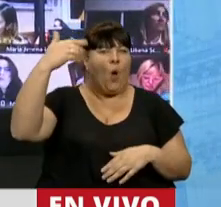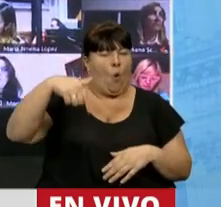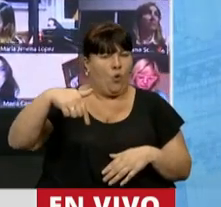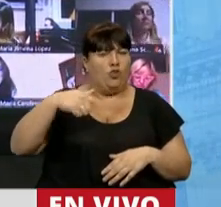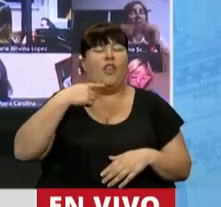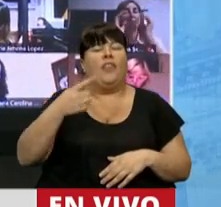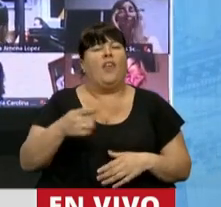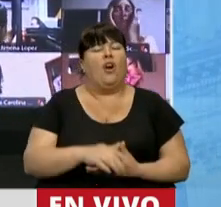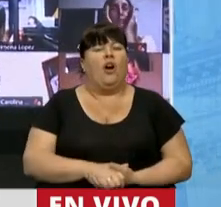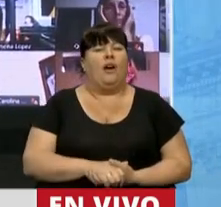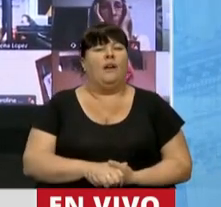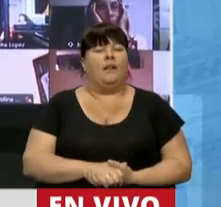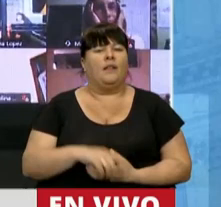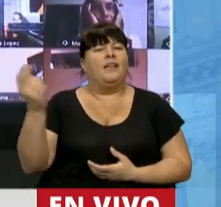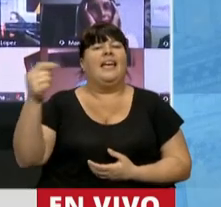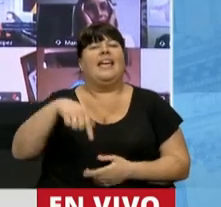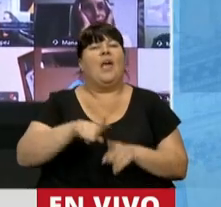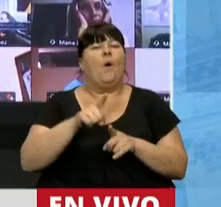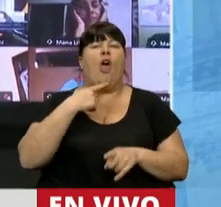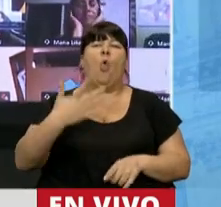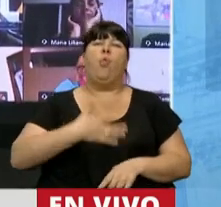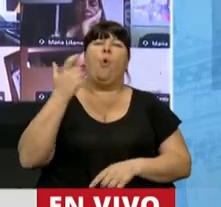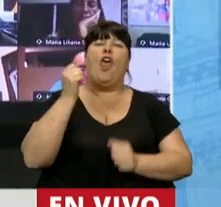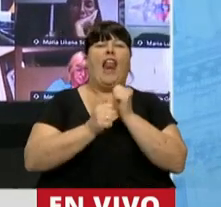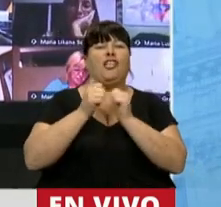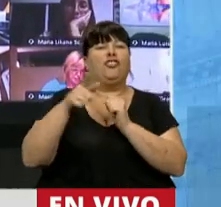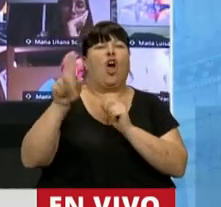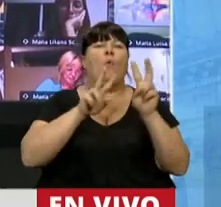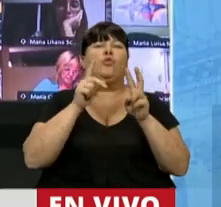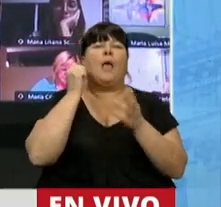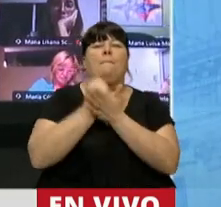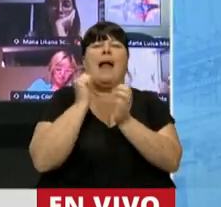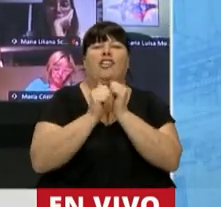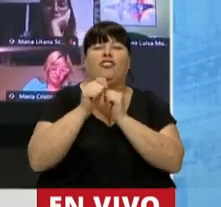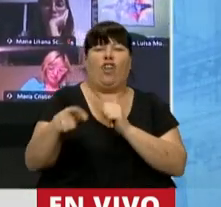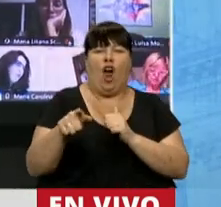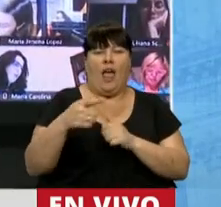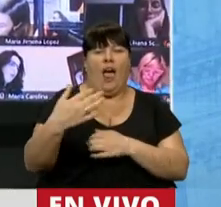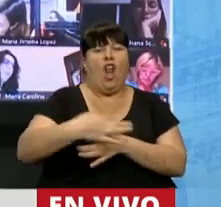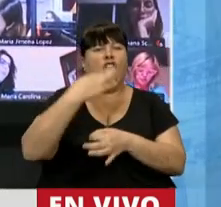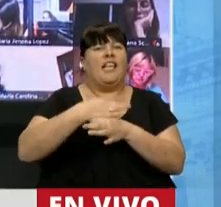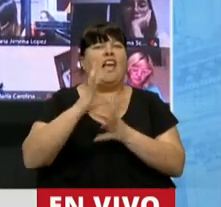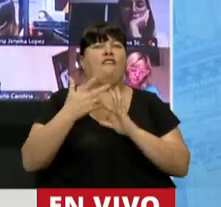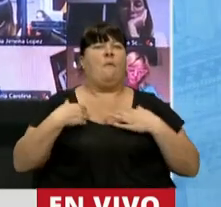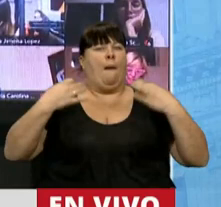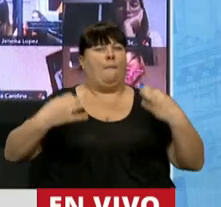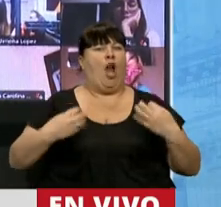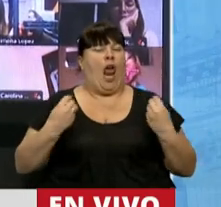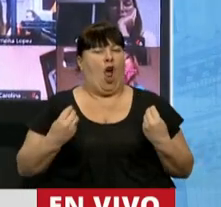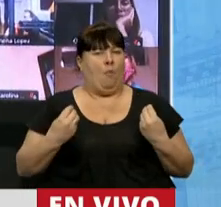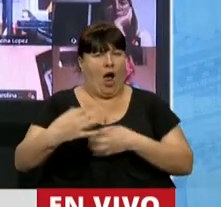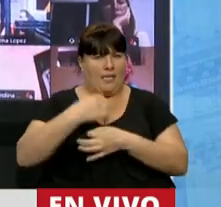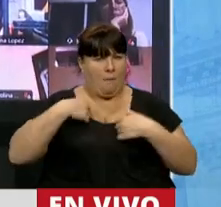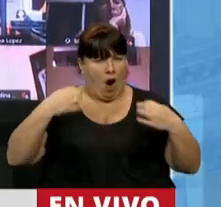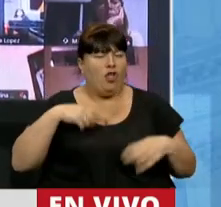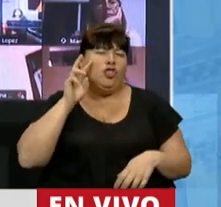aquí, que vinieron a ser los dueños de la historia y a escribir la historia. Y nos dan clase de moral. Nos dan